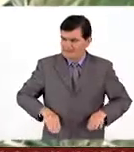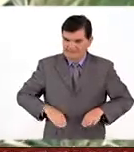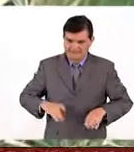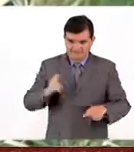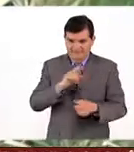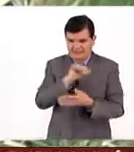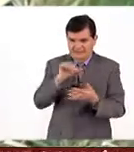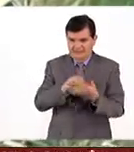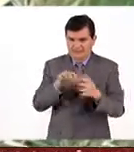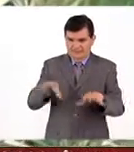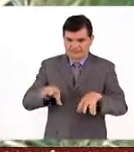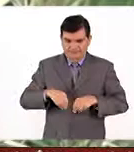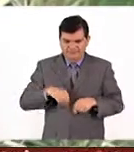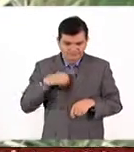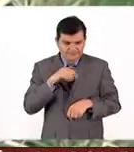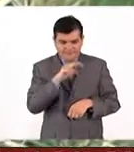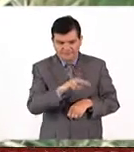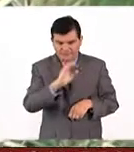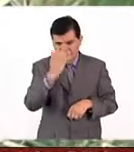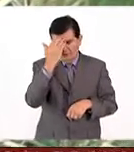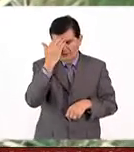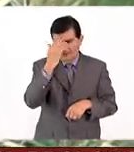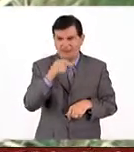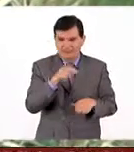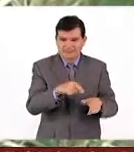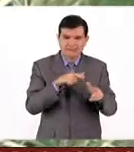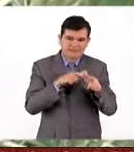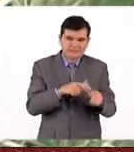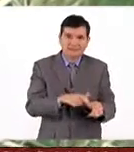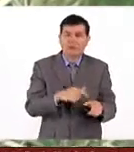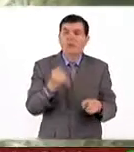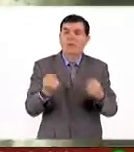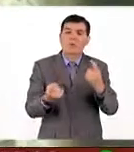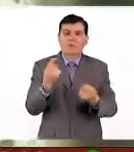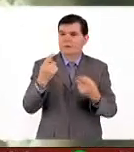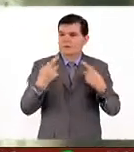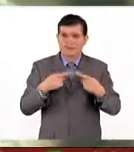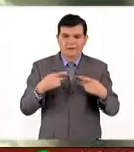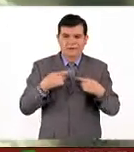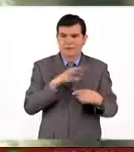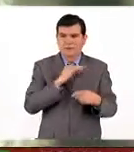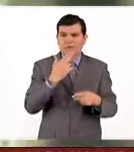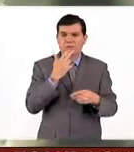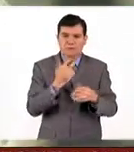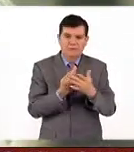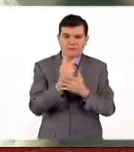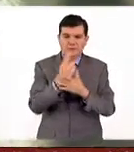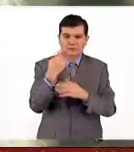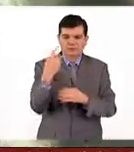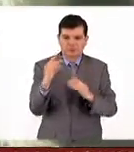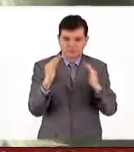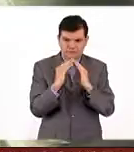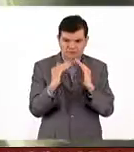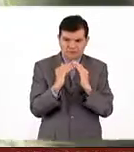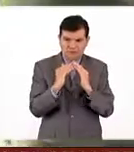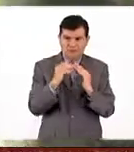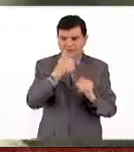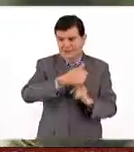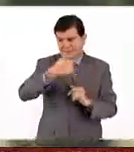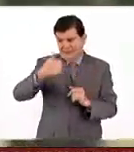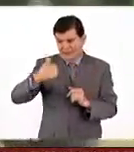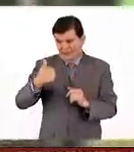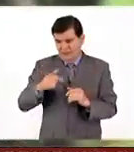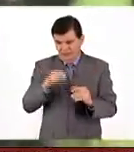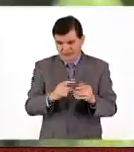vayan al centro de adopción para que las conozcan, pero aún así, cualquier persona puede conservar una planta en su casa. Si cada uno de